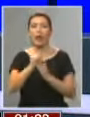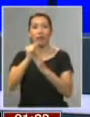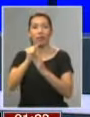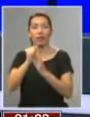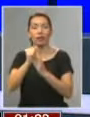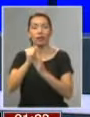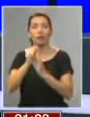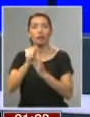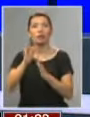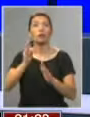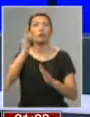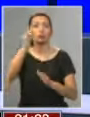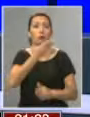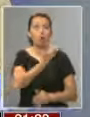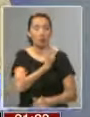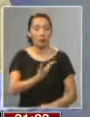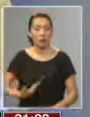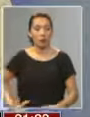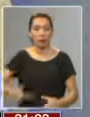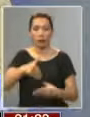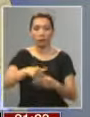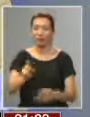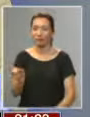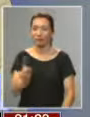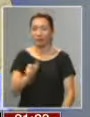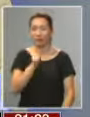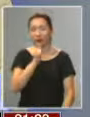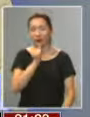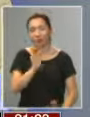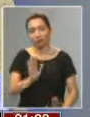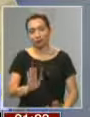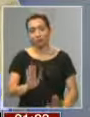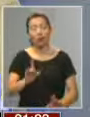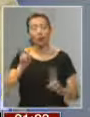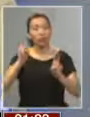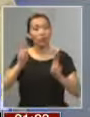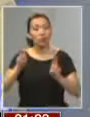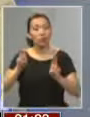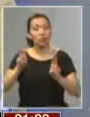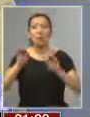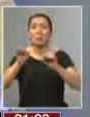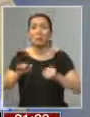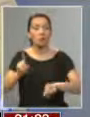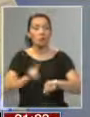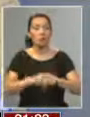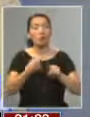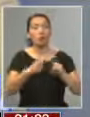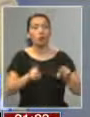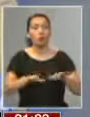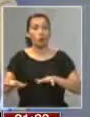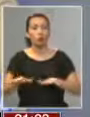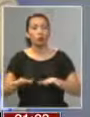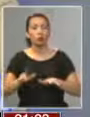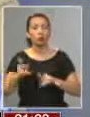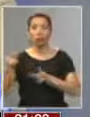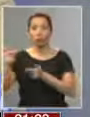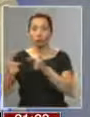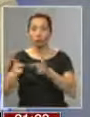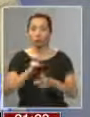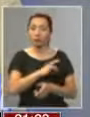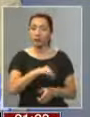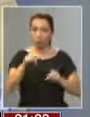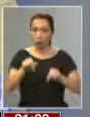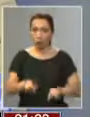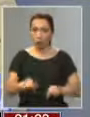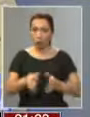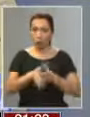para las presidenciales? No. Yo creo que ese es un tema que es simultáneo con otras cosas. Lo que los políticos chilenos hoy